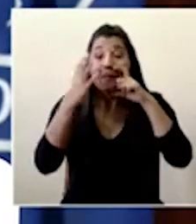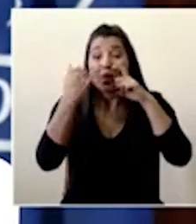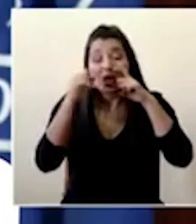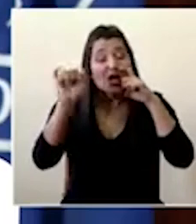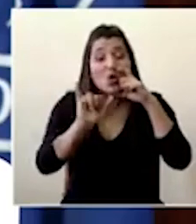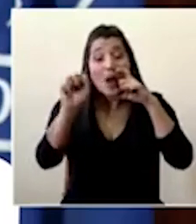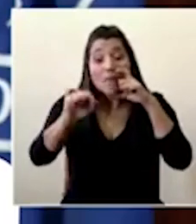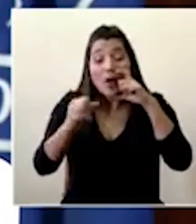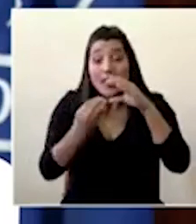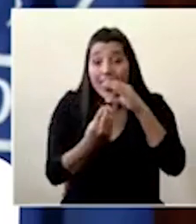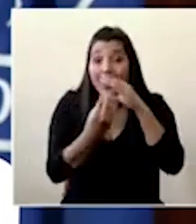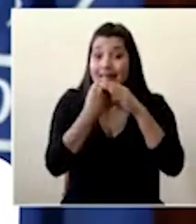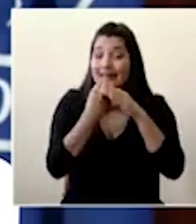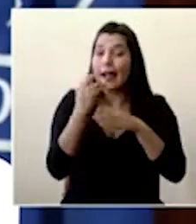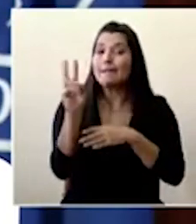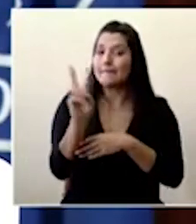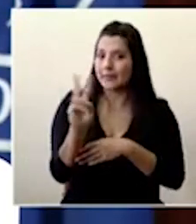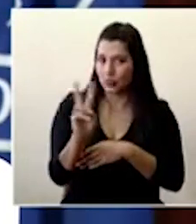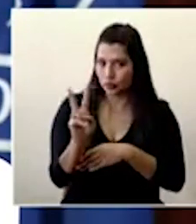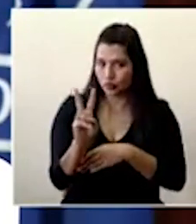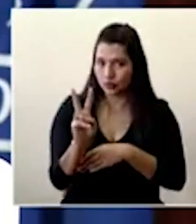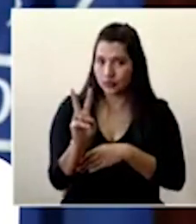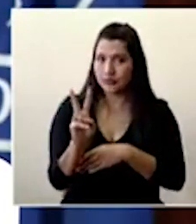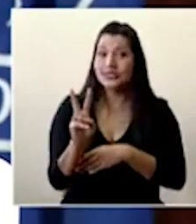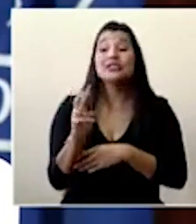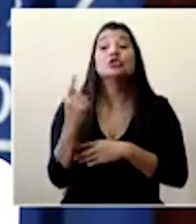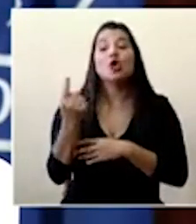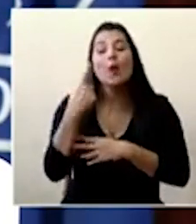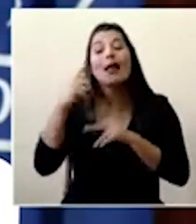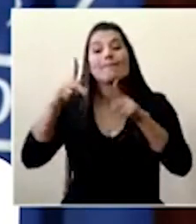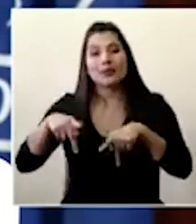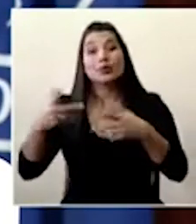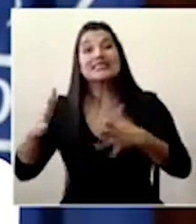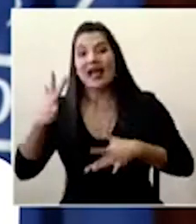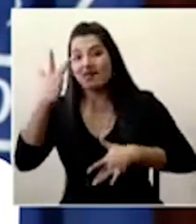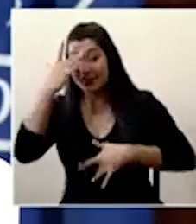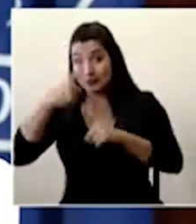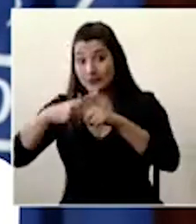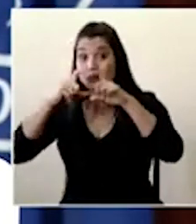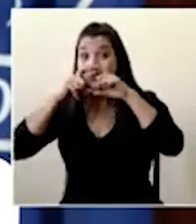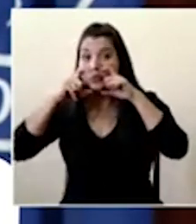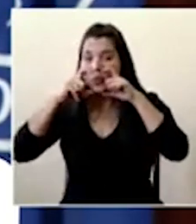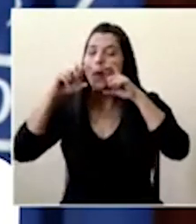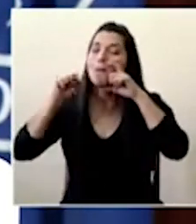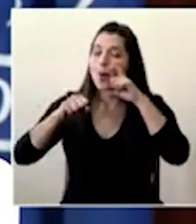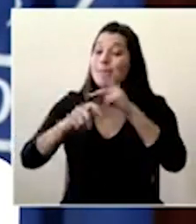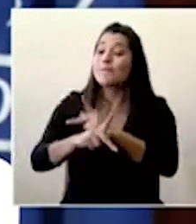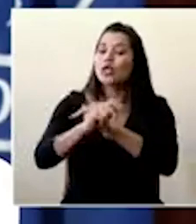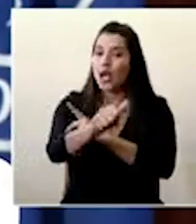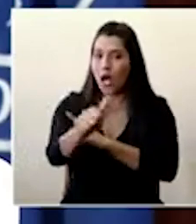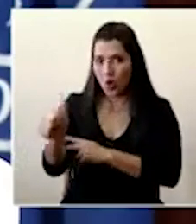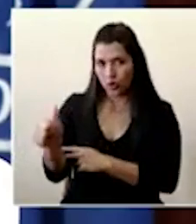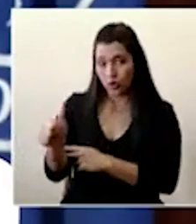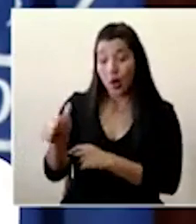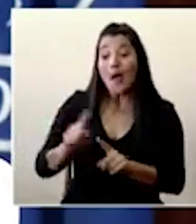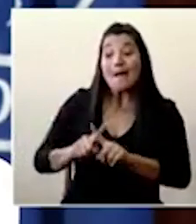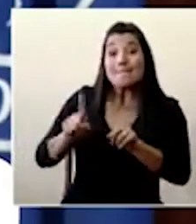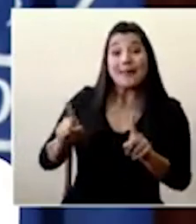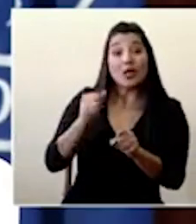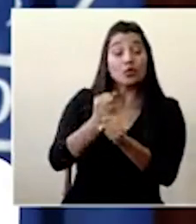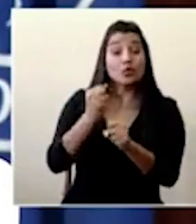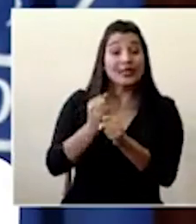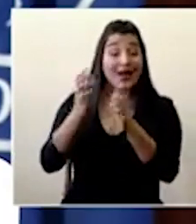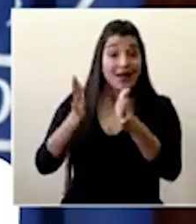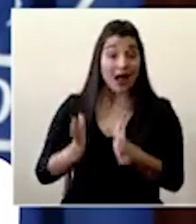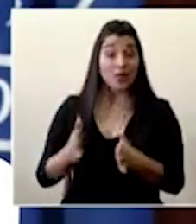que en el caso por ejemplo de ciertas poblaciones que están más expuestas al virus como los trabajadores de la salud pues eventualmente incluso